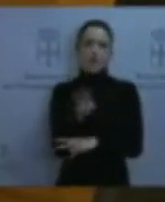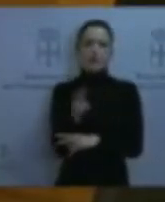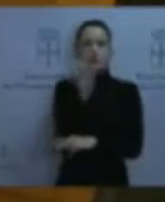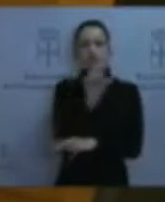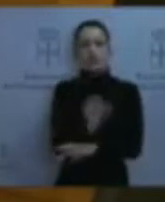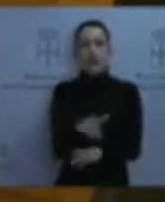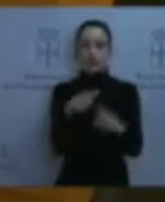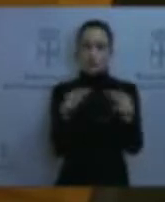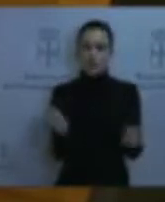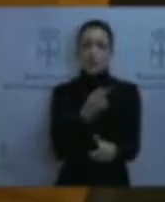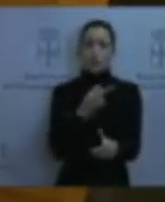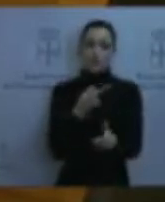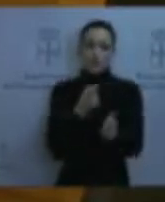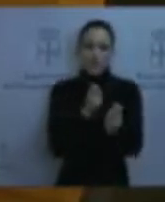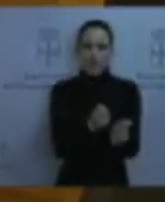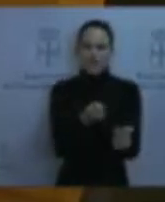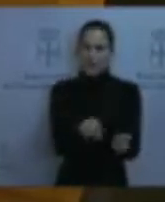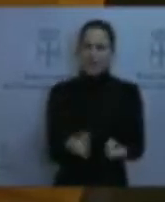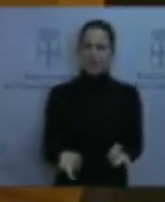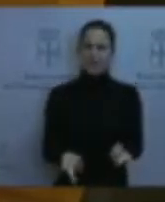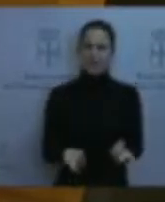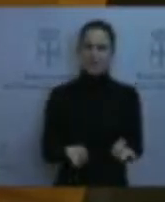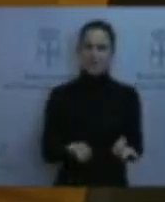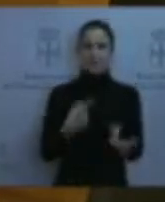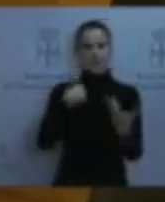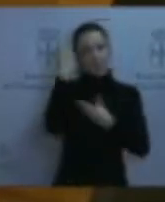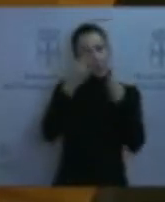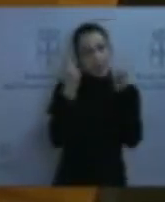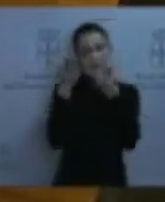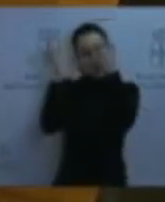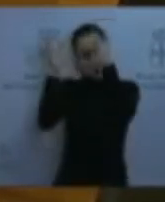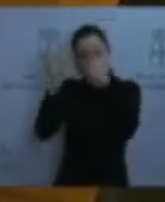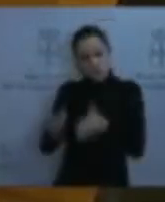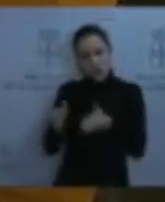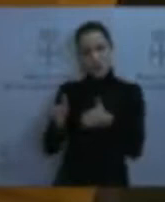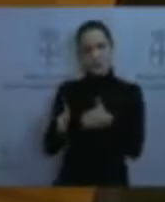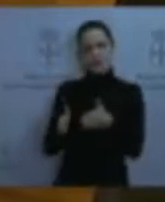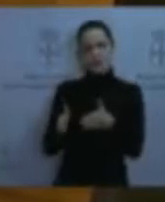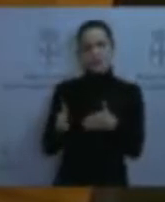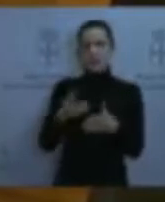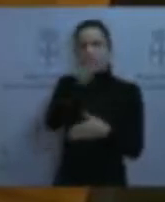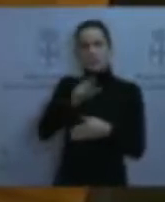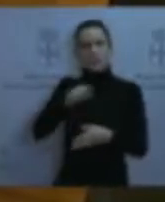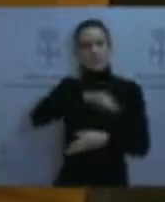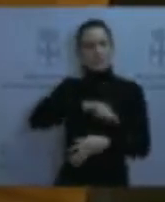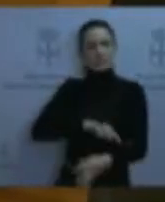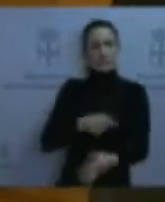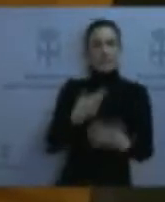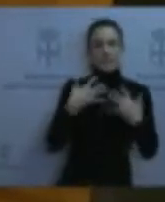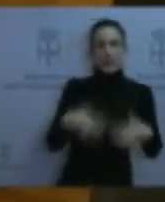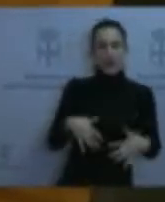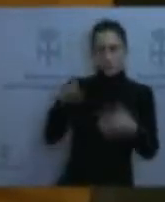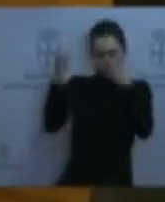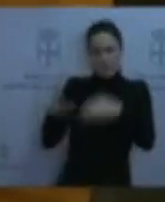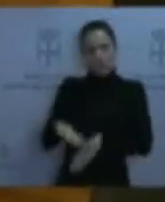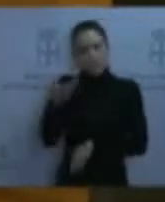Me parece que les debería de importar defraudar a su gente. Ustedes hablan del problema de despoblamiento